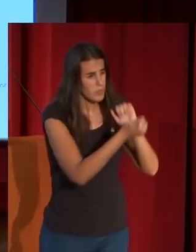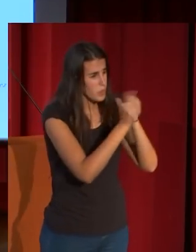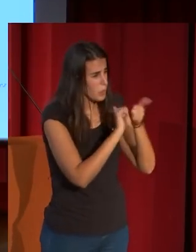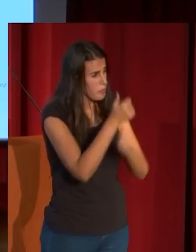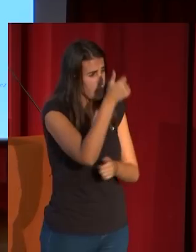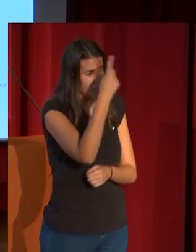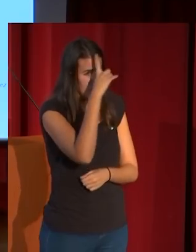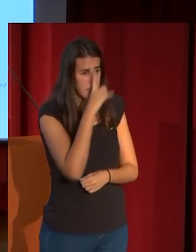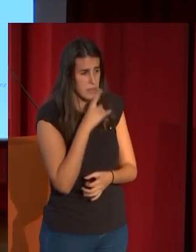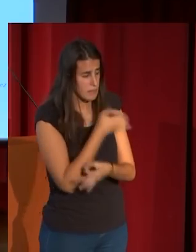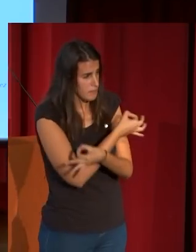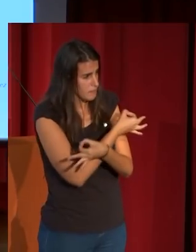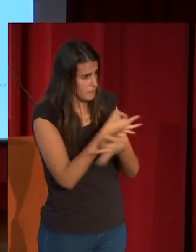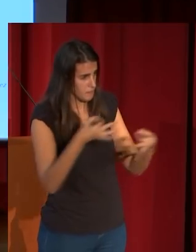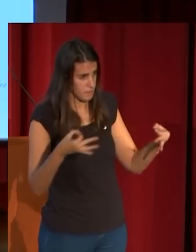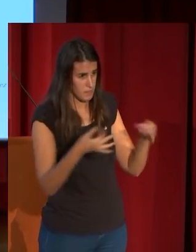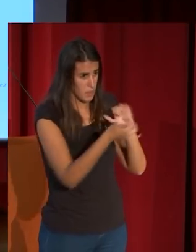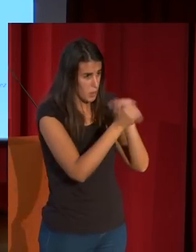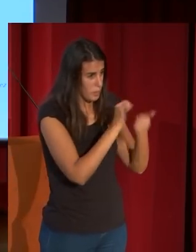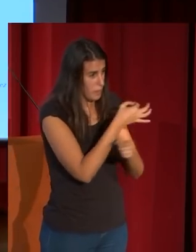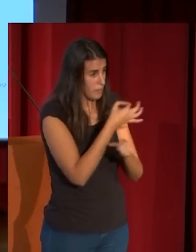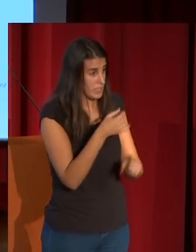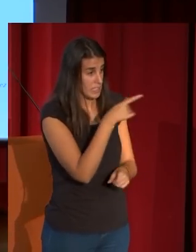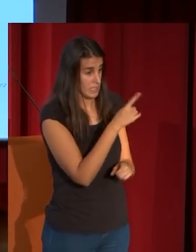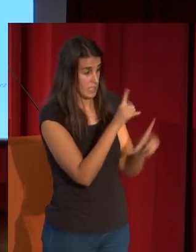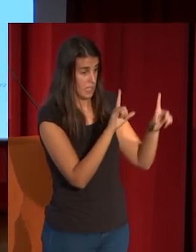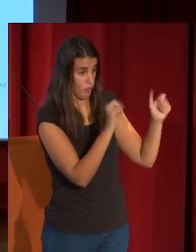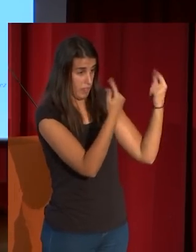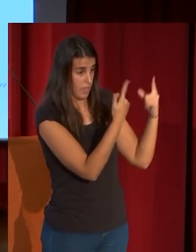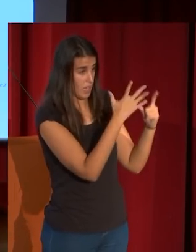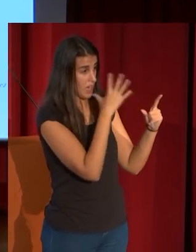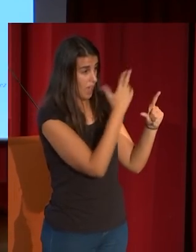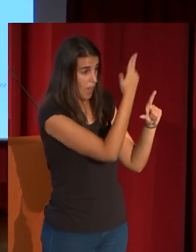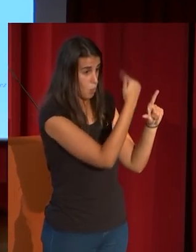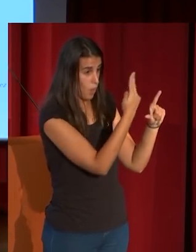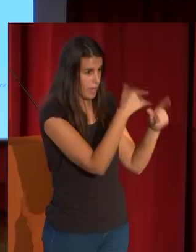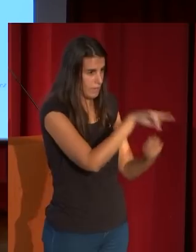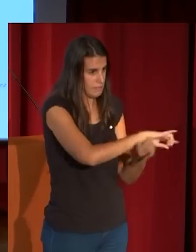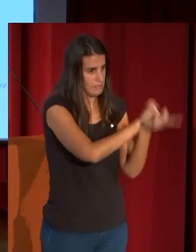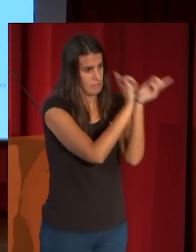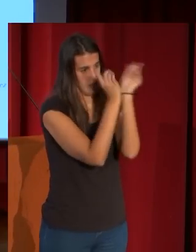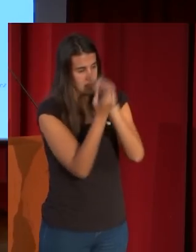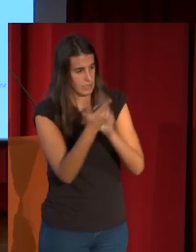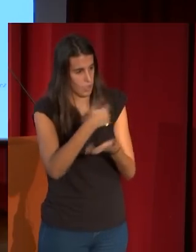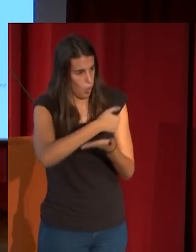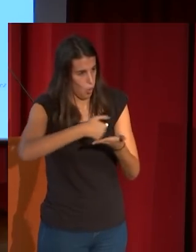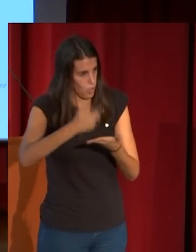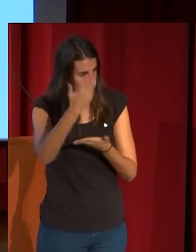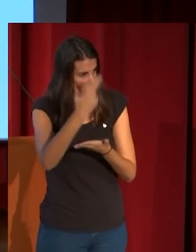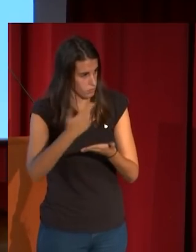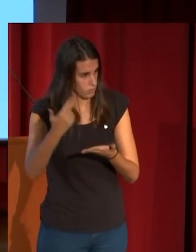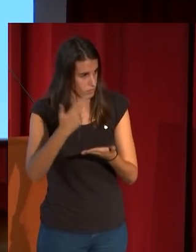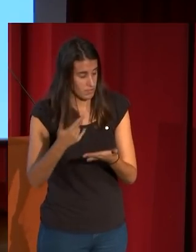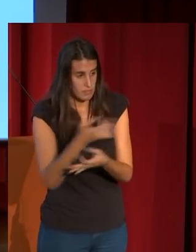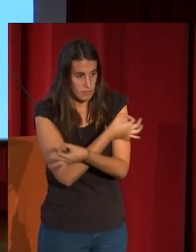imagen y hace ese traslado hacia la acuarela de un modo con una fluidez extraordinaria. Más el artista